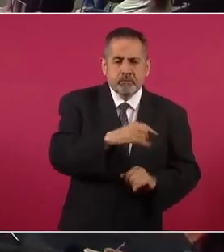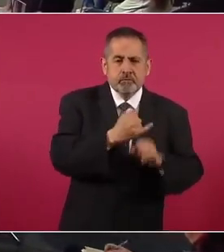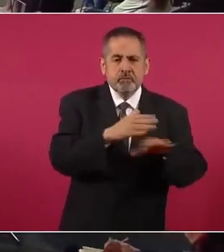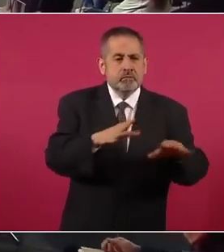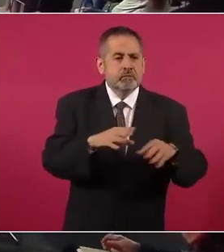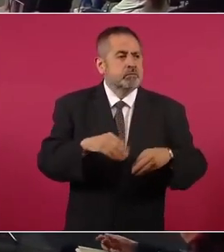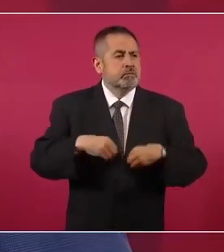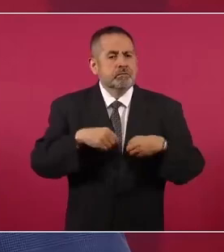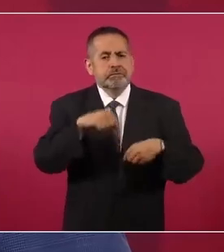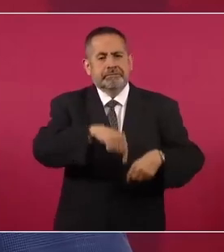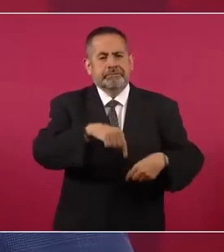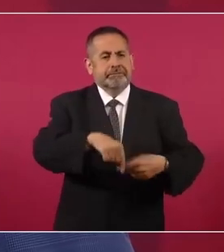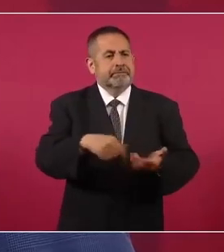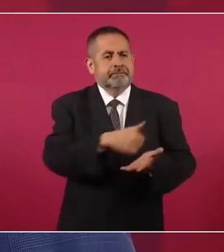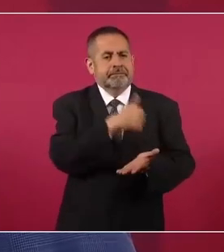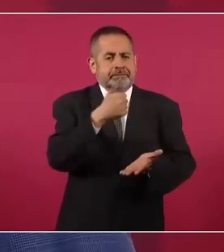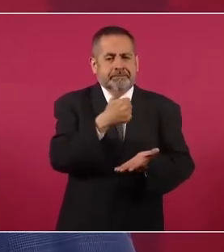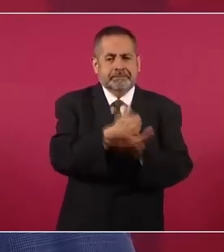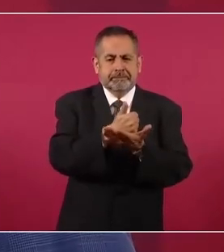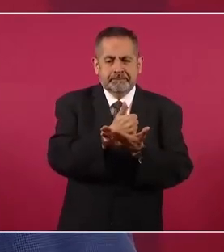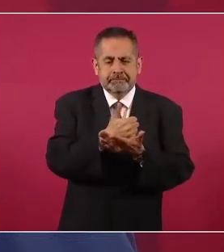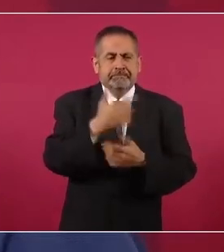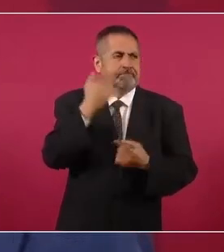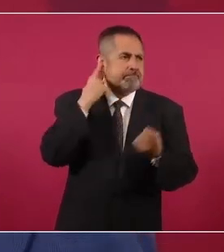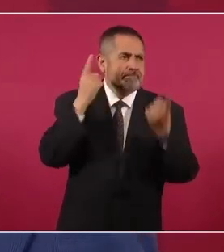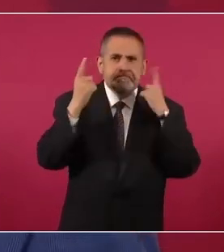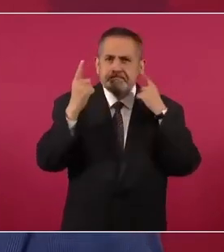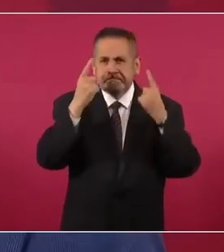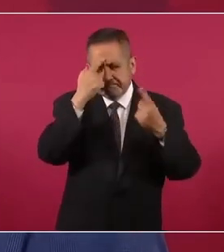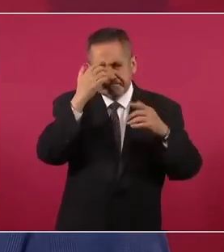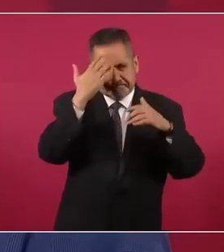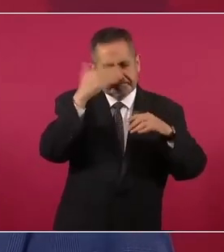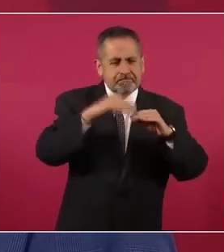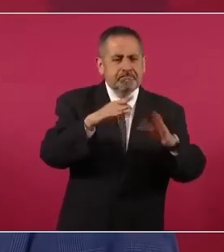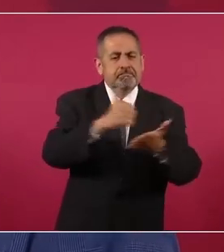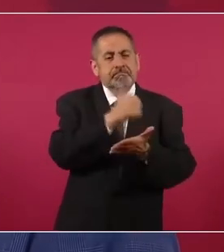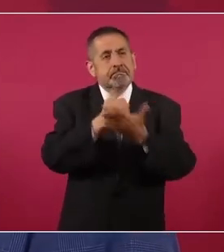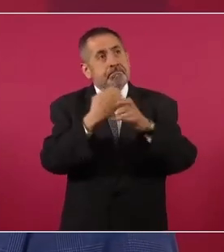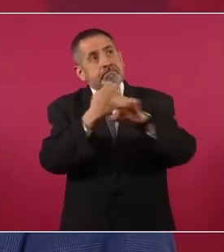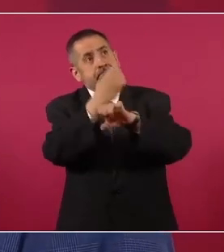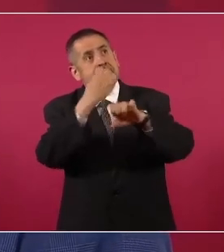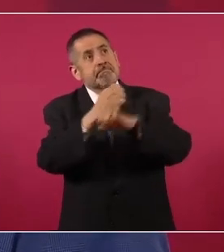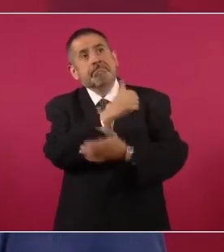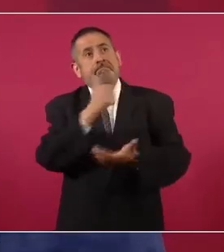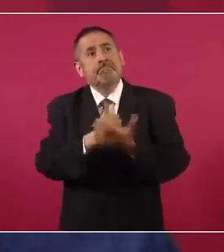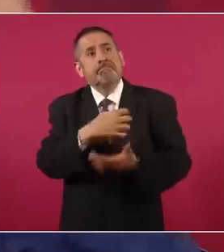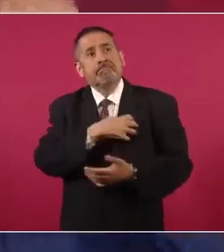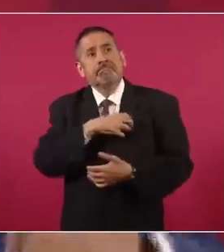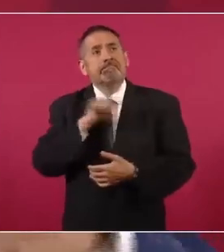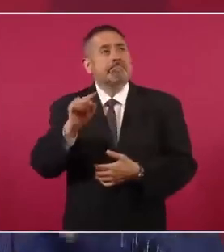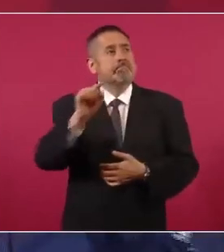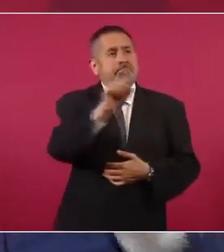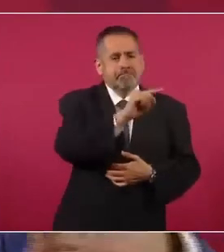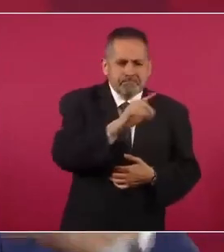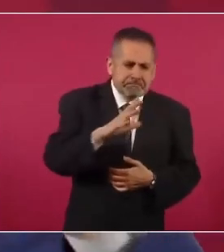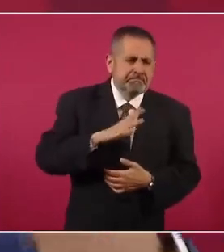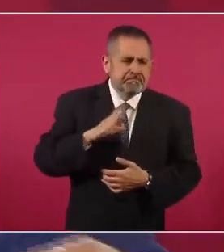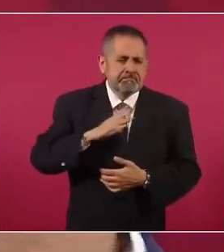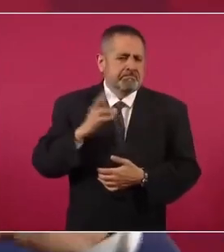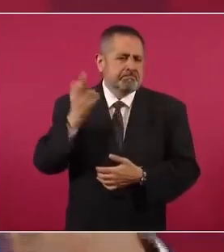viven aquí, en la capital o en las capitales de los estados, porque la radio está,